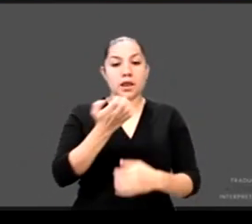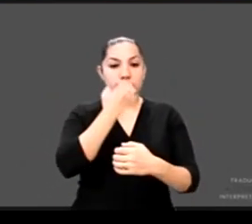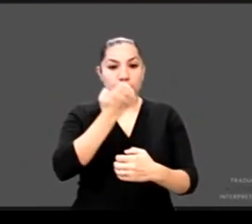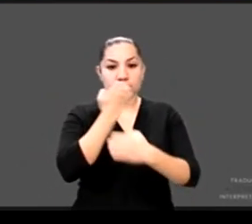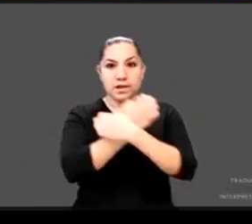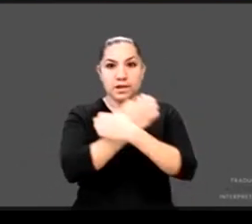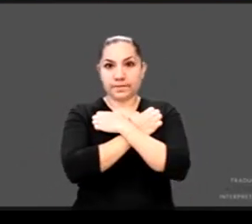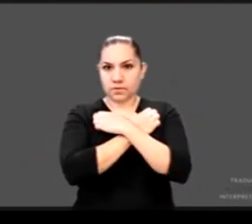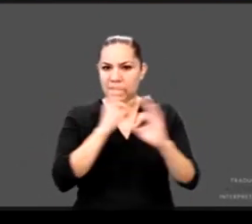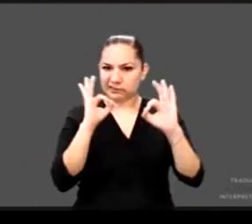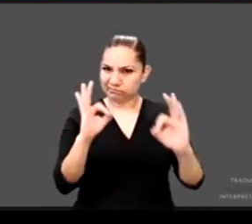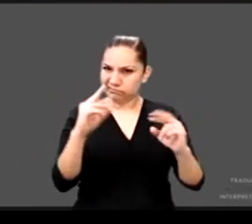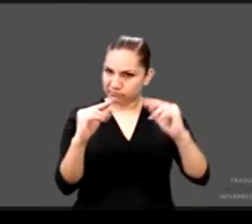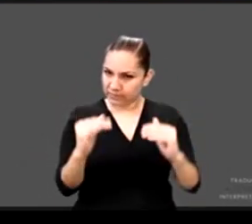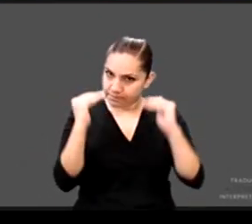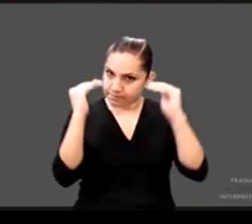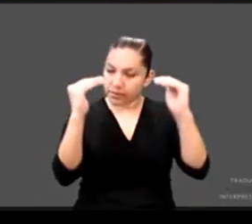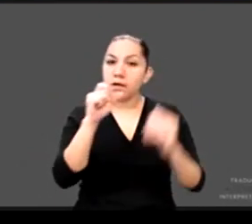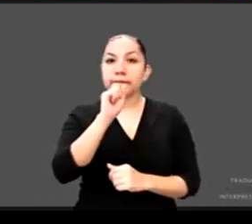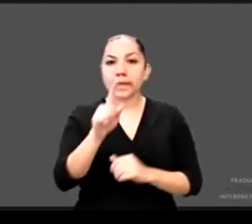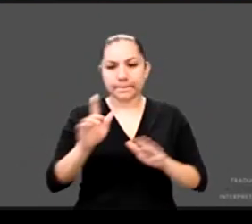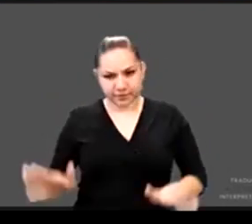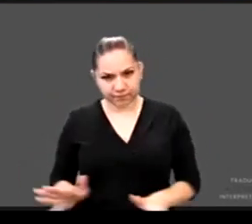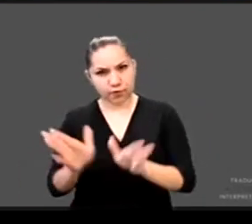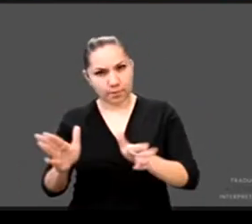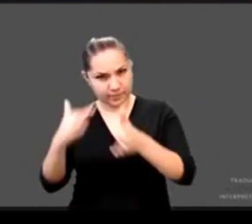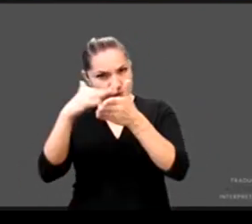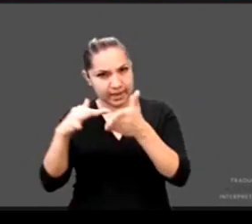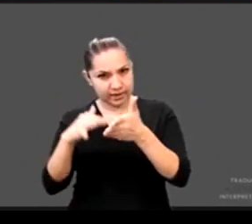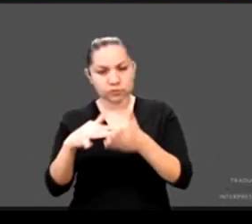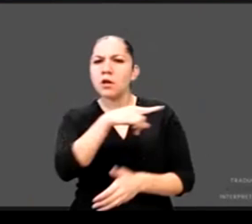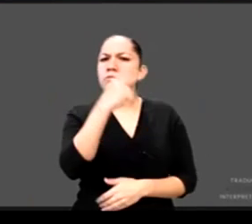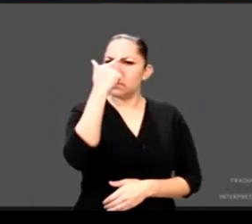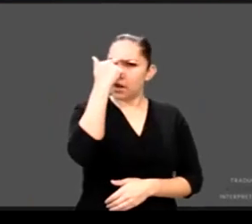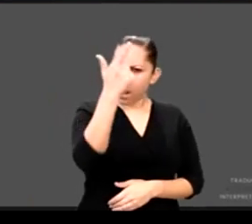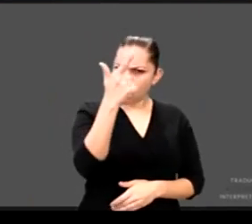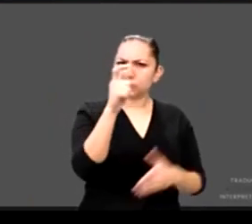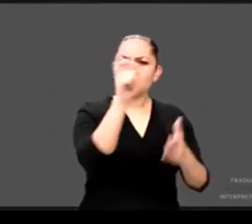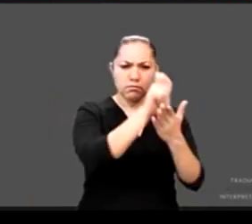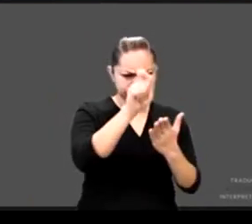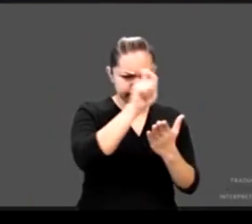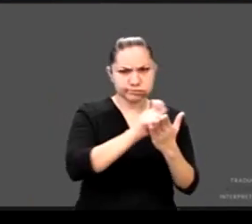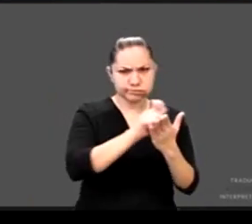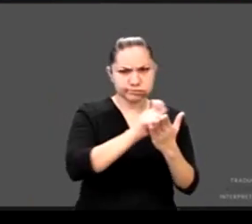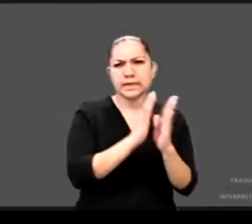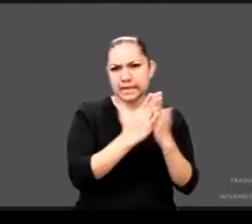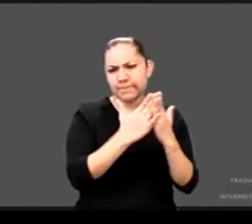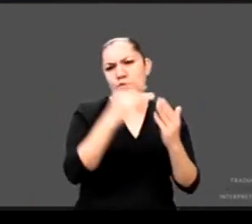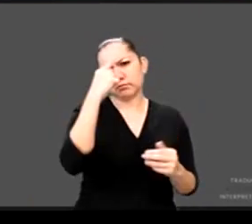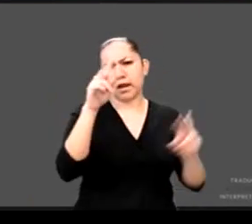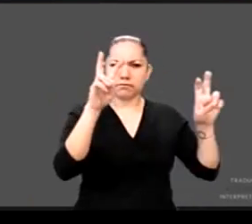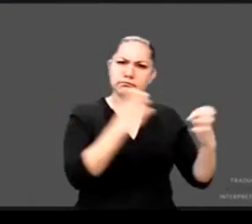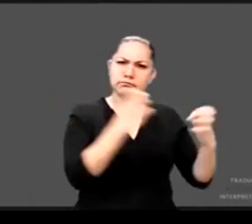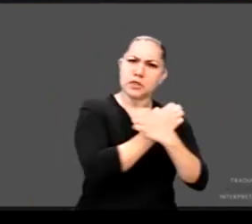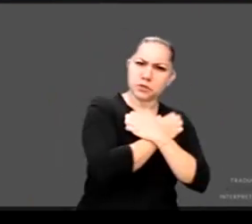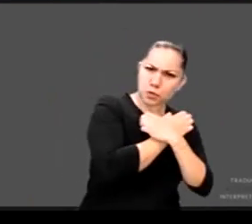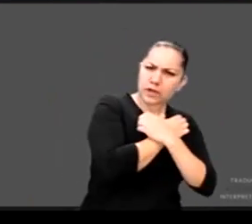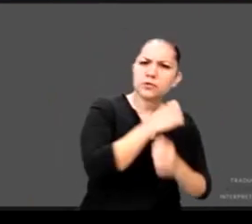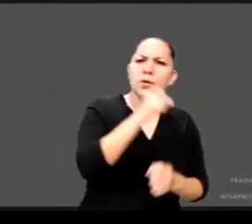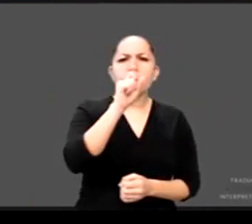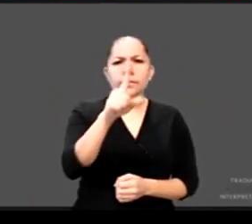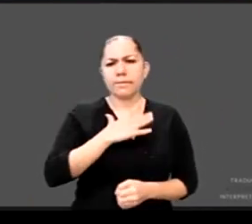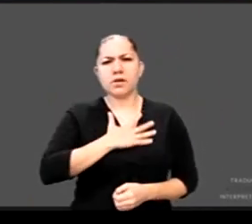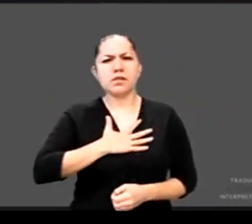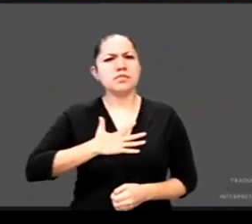de la lectura. Autora y editora de libros y materiales educativos y de libros literarios para niñas, niños y